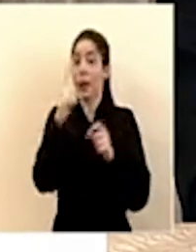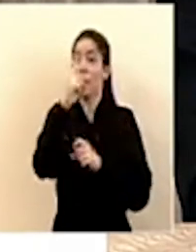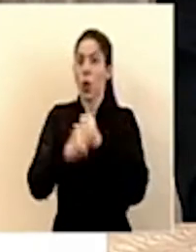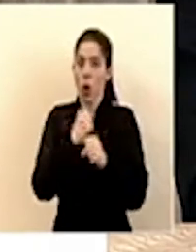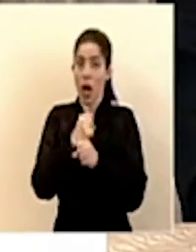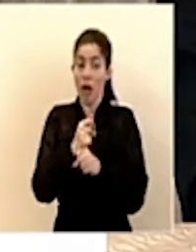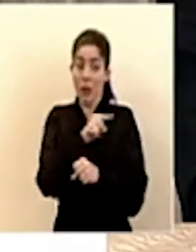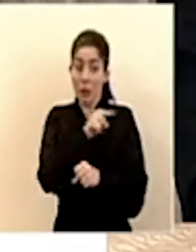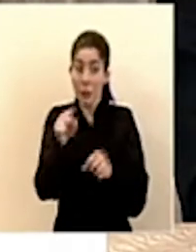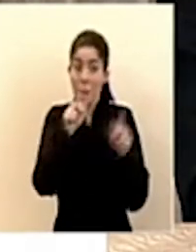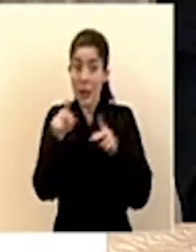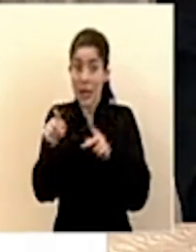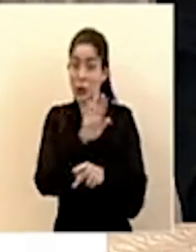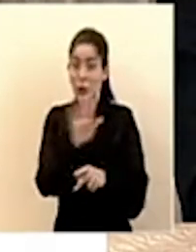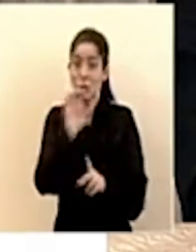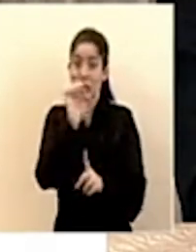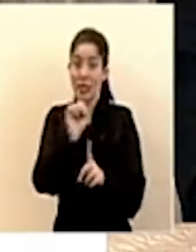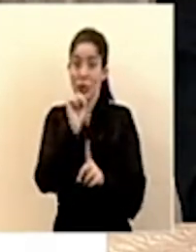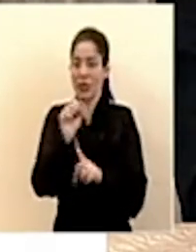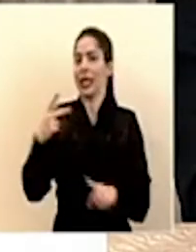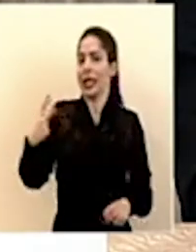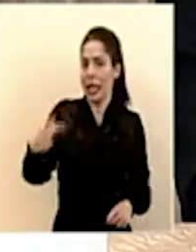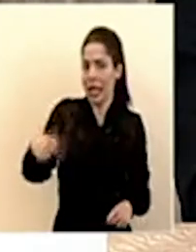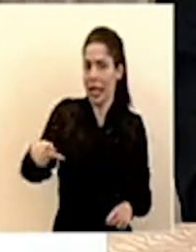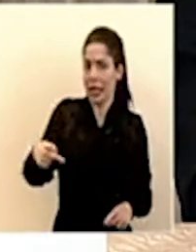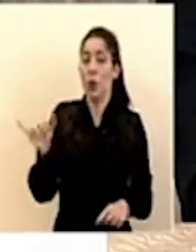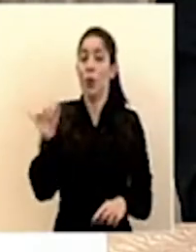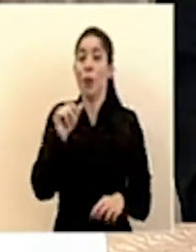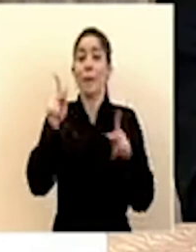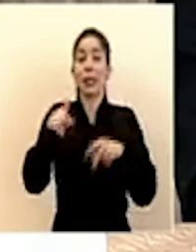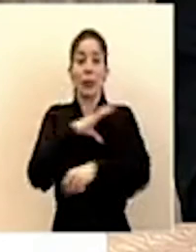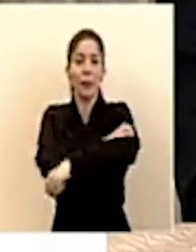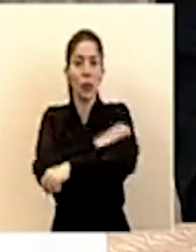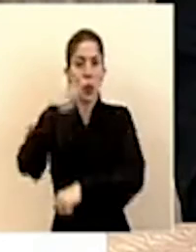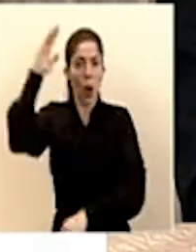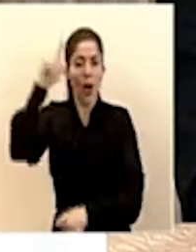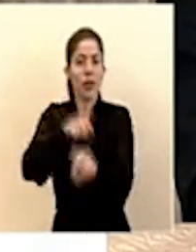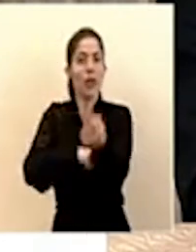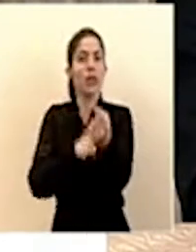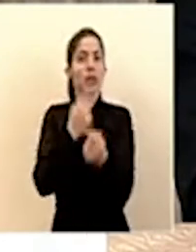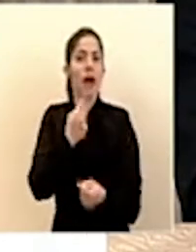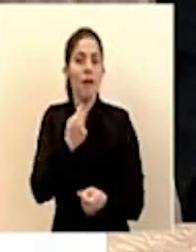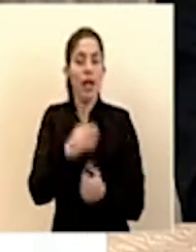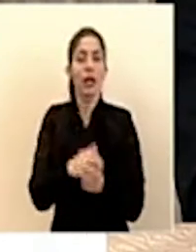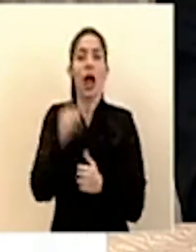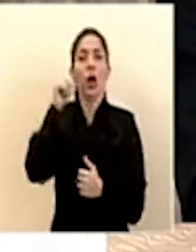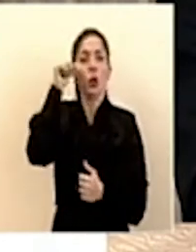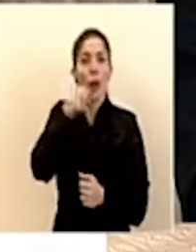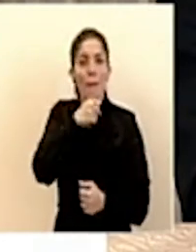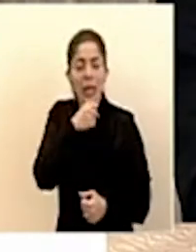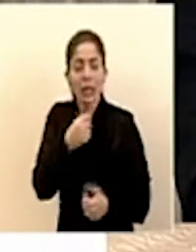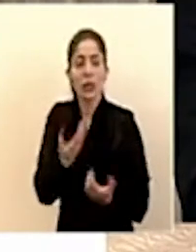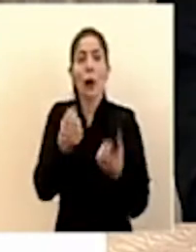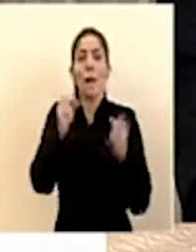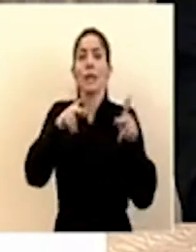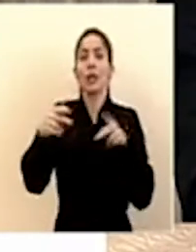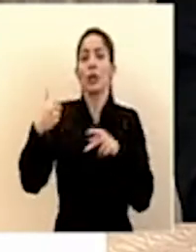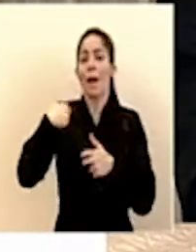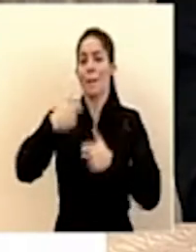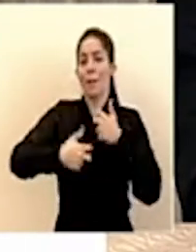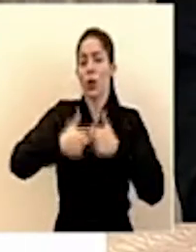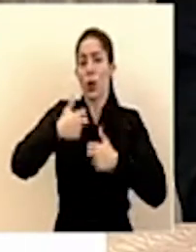efectivamente tienen una condición de riesgo como ya lo hemos dicho también los hipertensos los diabéticos los adultos mayores los que tienen problemas